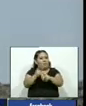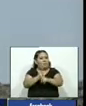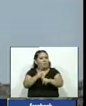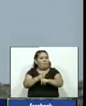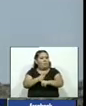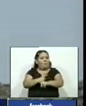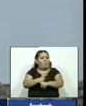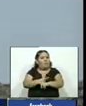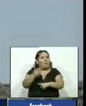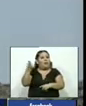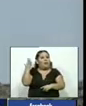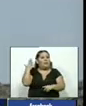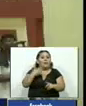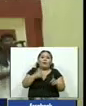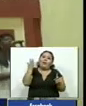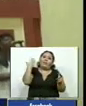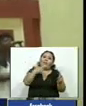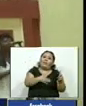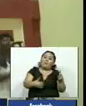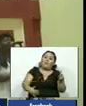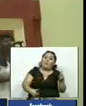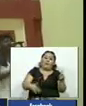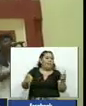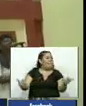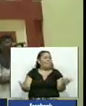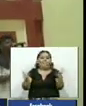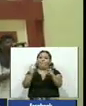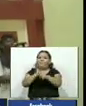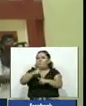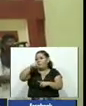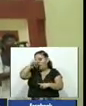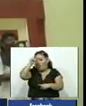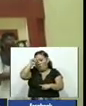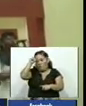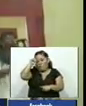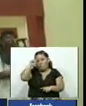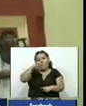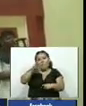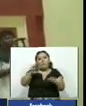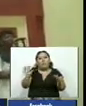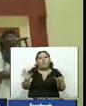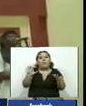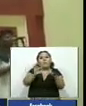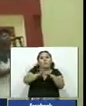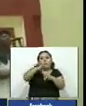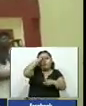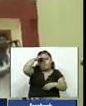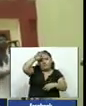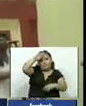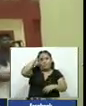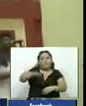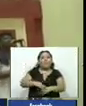alcanzados durante la presidencia de Barack Obama que restableció las relaciones con la isla